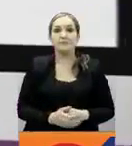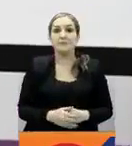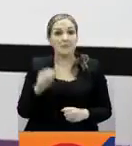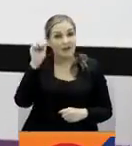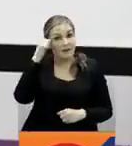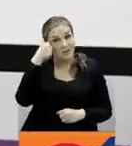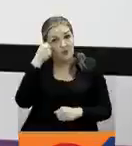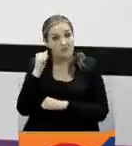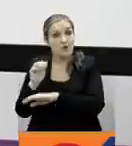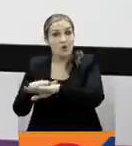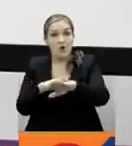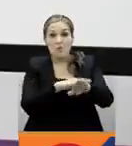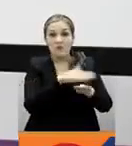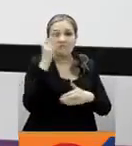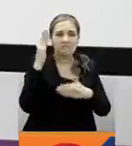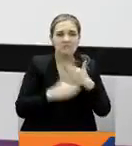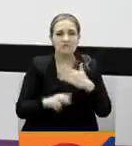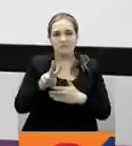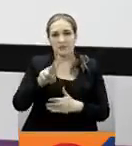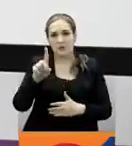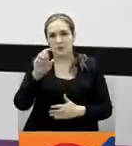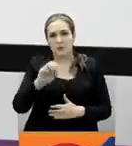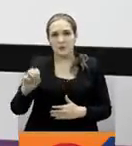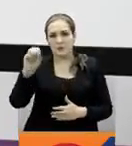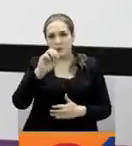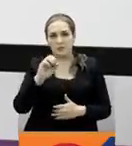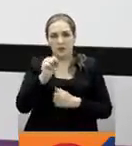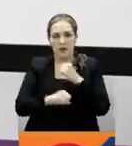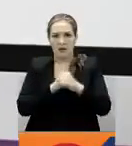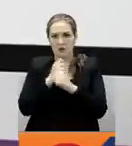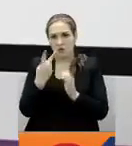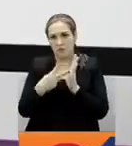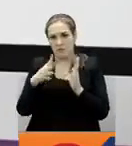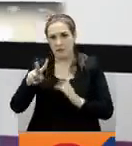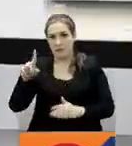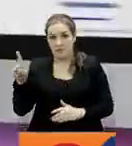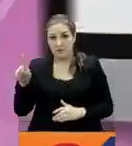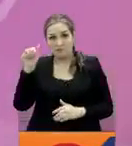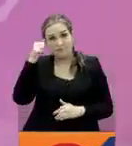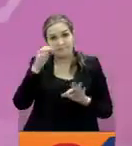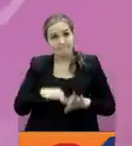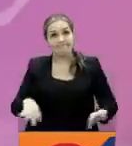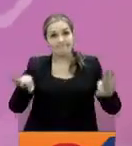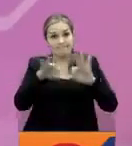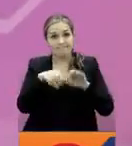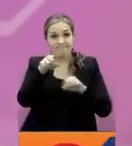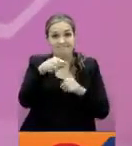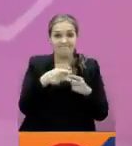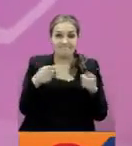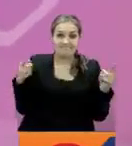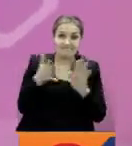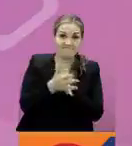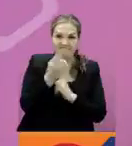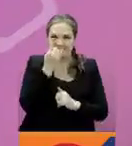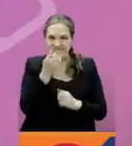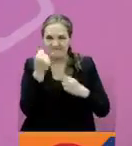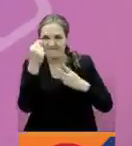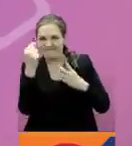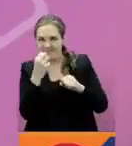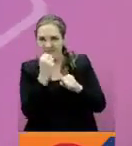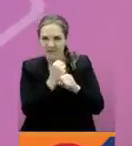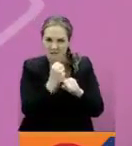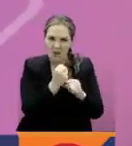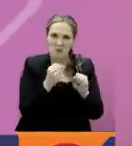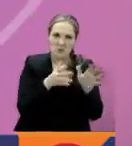Recuerde que la convocatoria va hasta el 21 de octubre del 2021. Y muy importante, si quieres seguir informado 24-7,